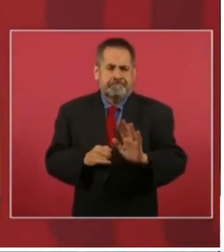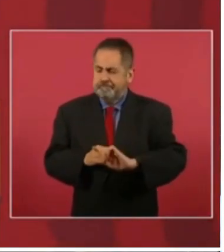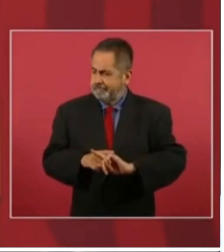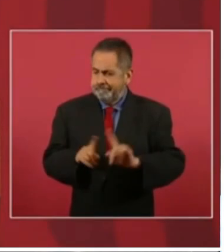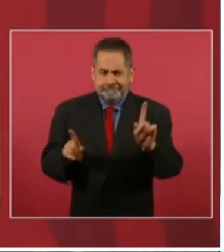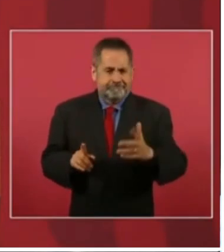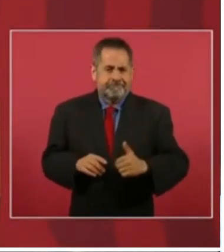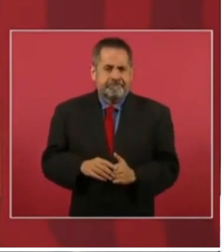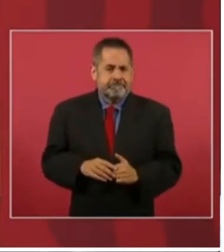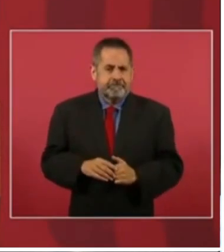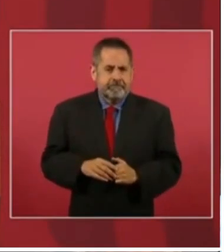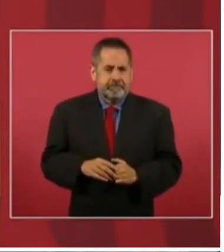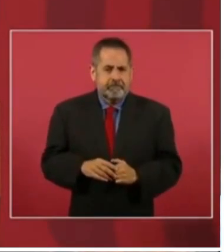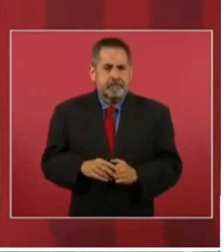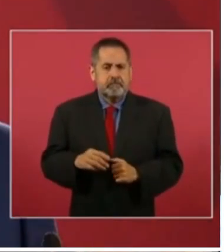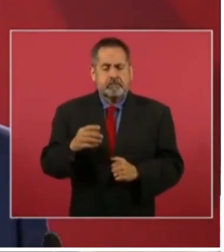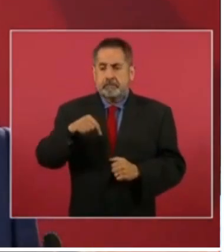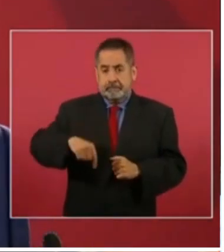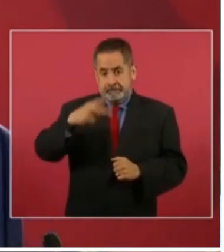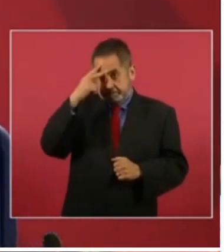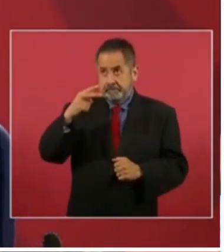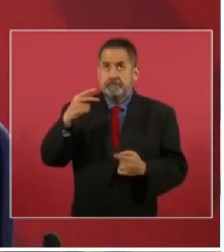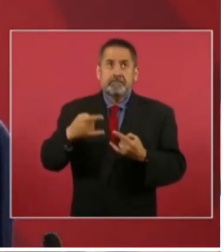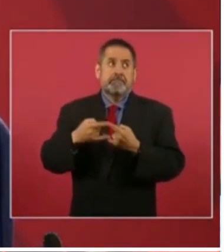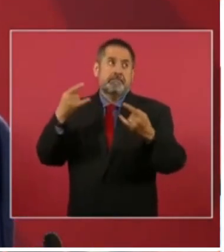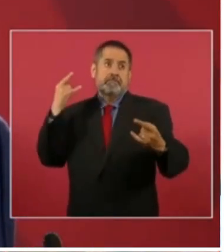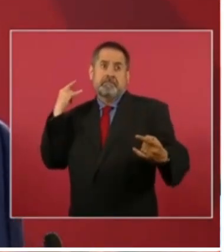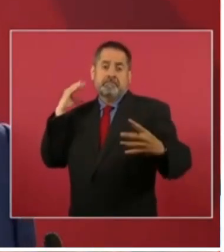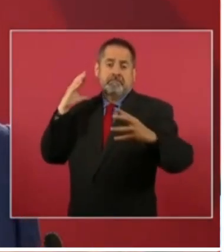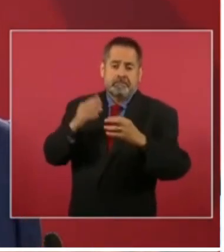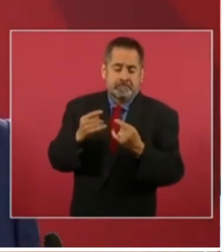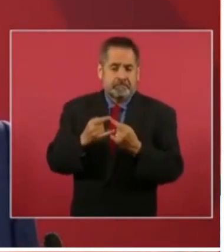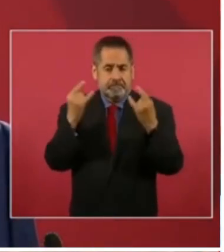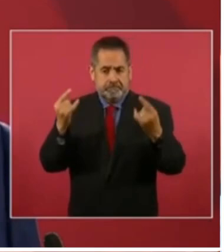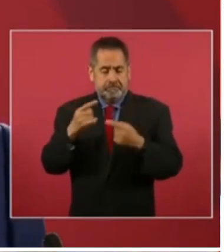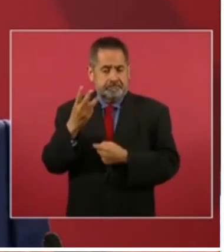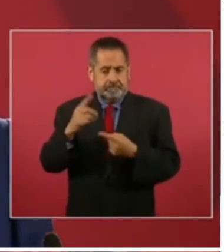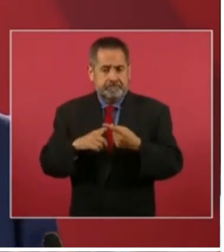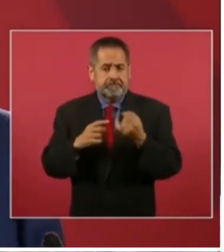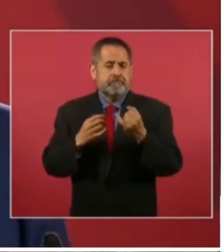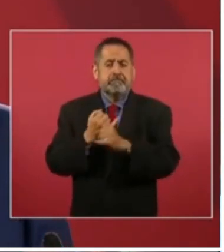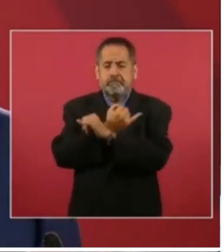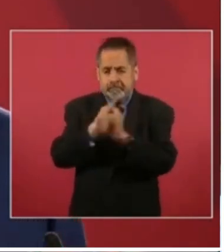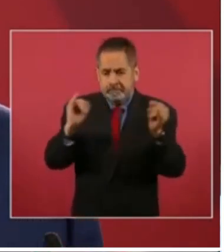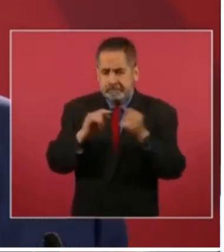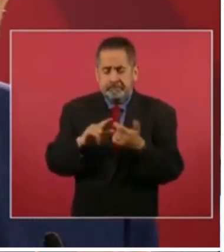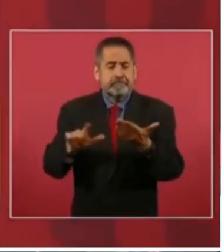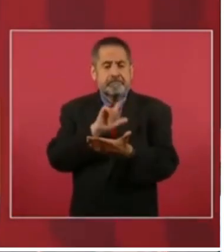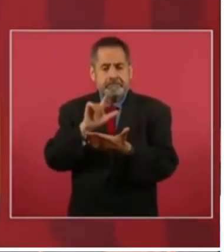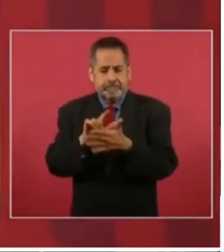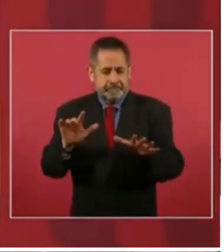Solo han habido tres grandes transformaciones en México. La independencia, la reforma, la revolución.